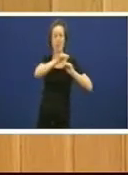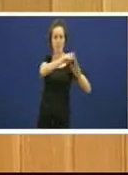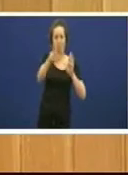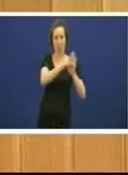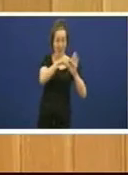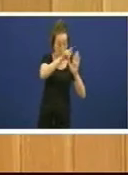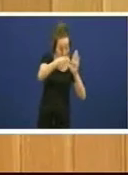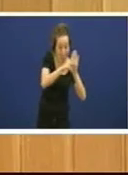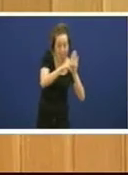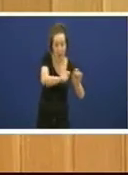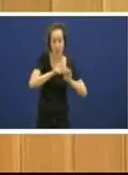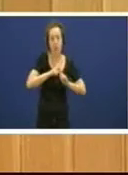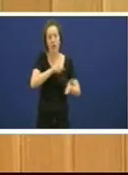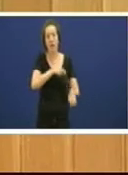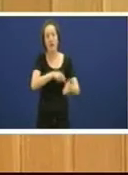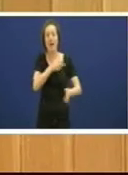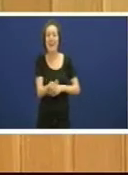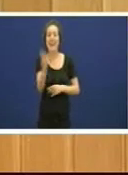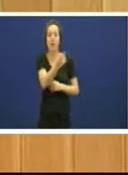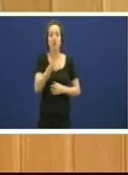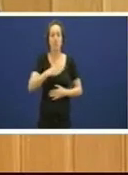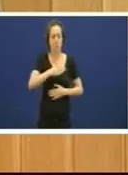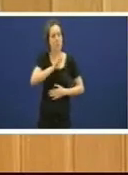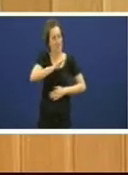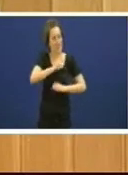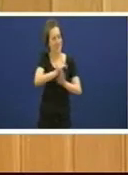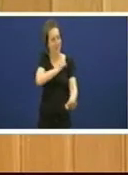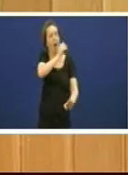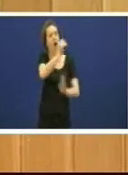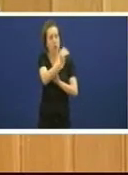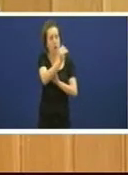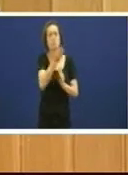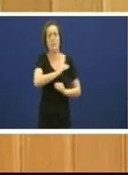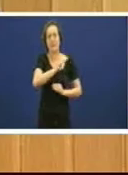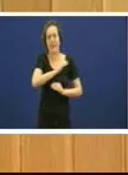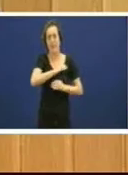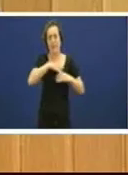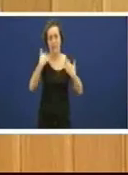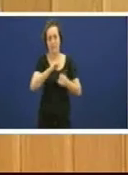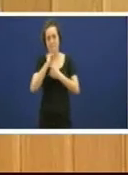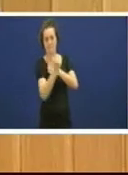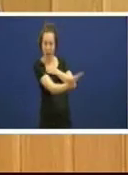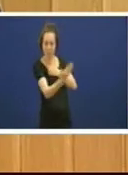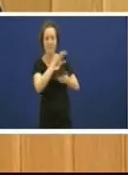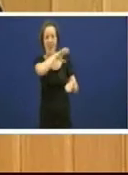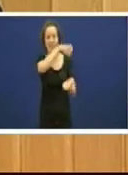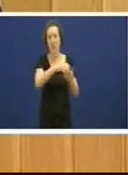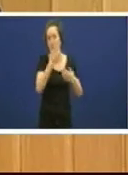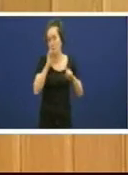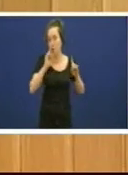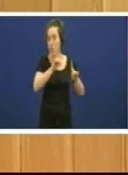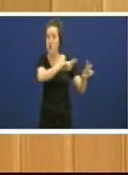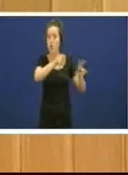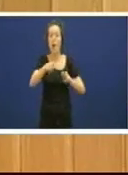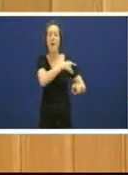que exixiu unhas cantidades de recursos propios elevadas enormemente gravosas para unha entidade como era Nova Caixa Galicia que tiña